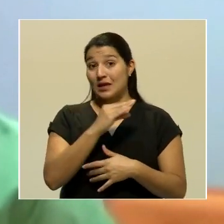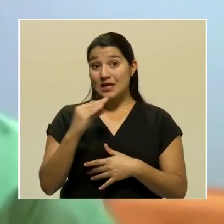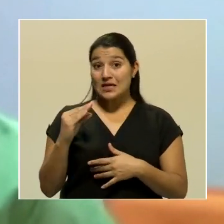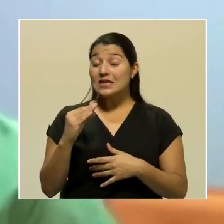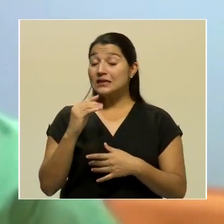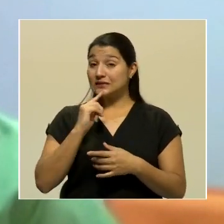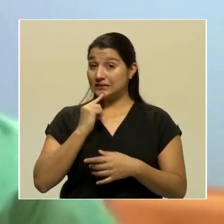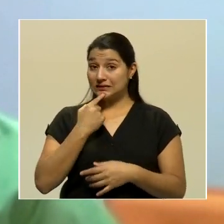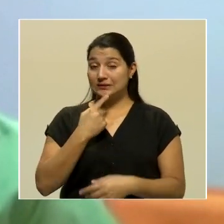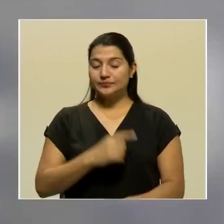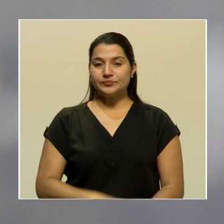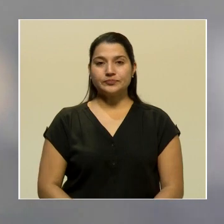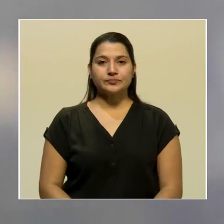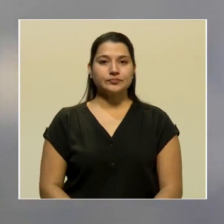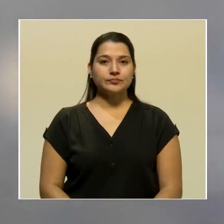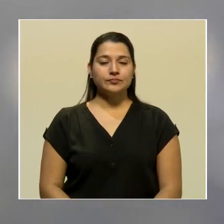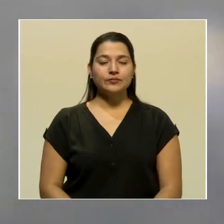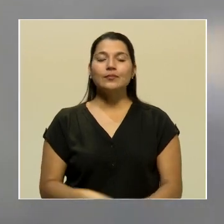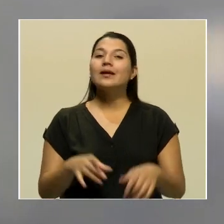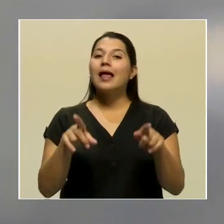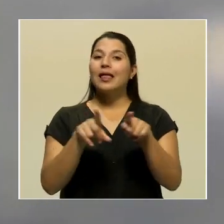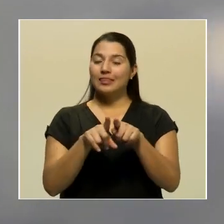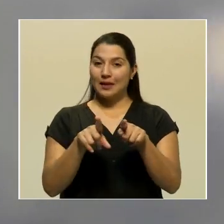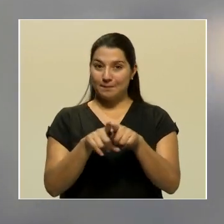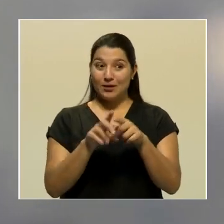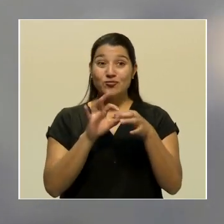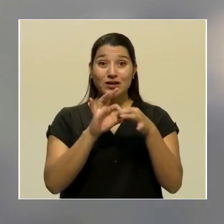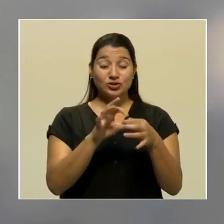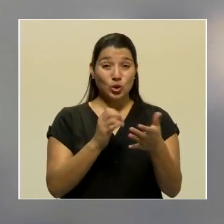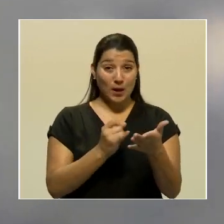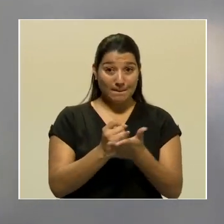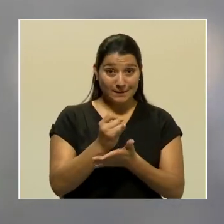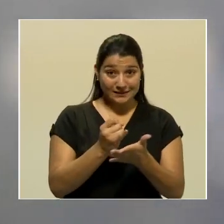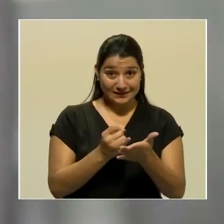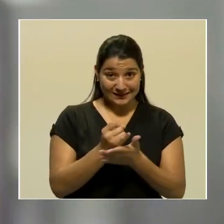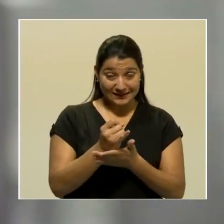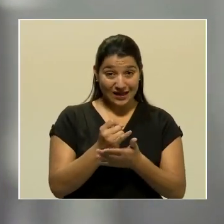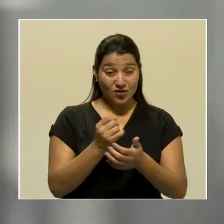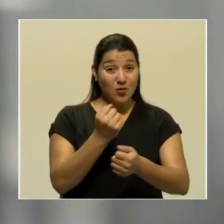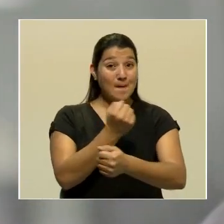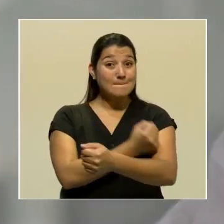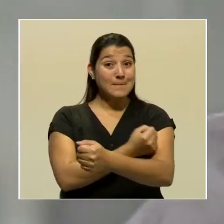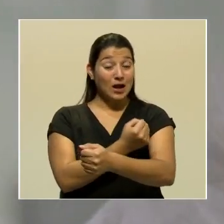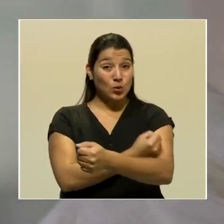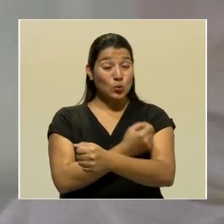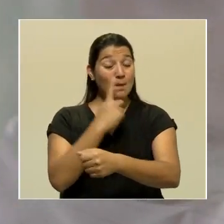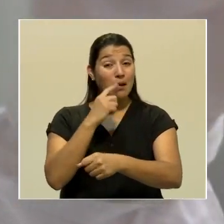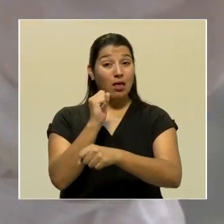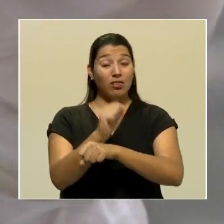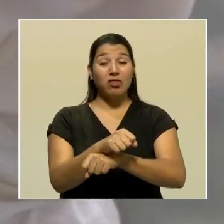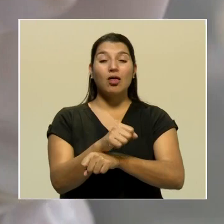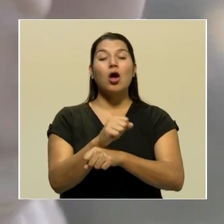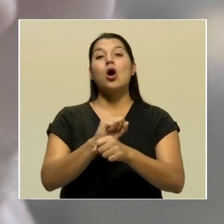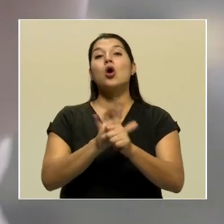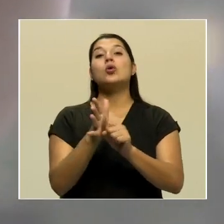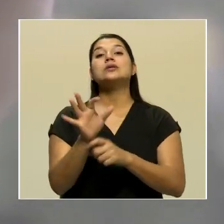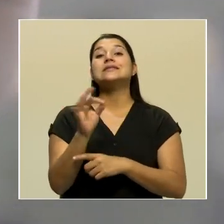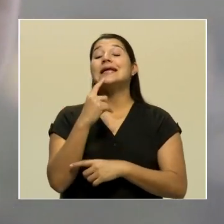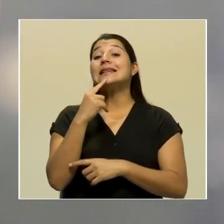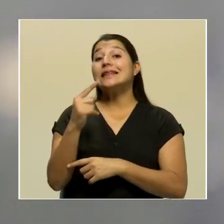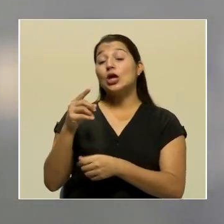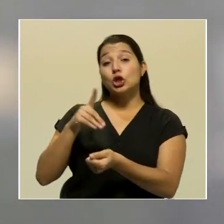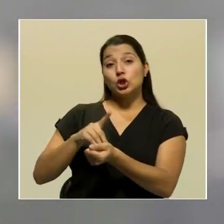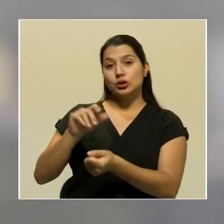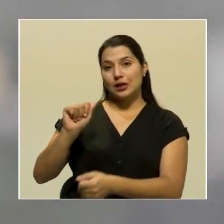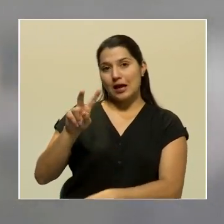bastante graves. Por otro lado, en cuanto a las investigaciones sobre la vacuna contra el COVID-19, la experta mencionó